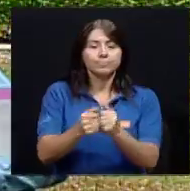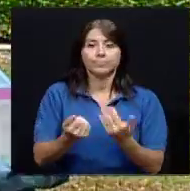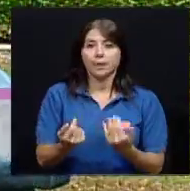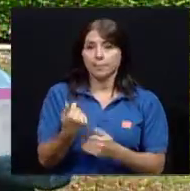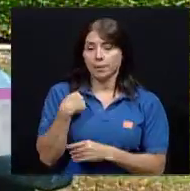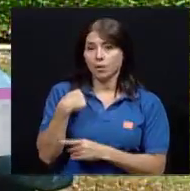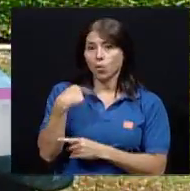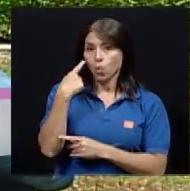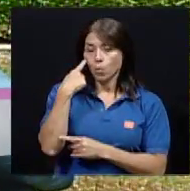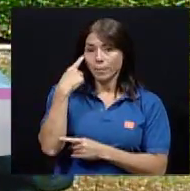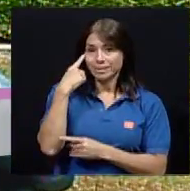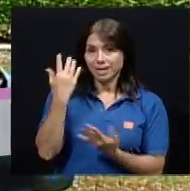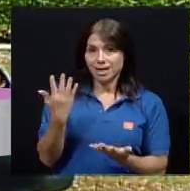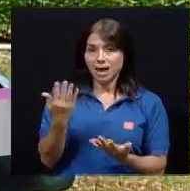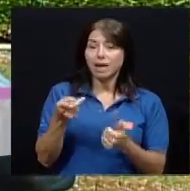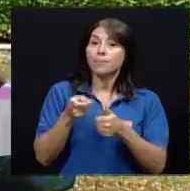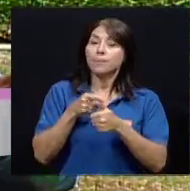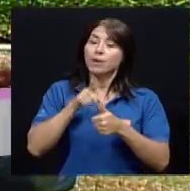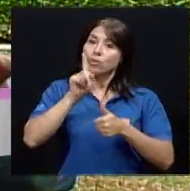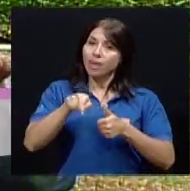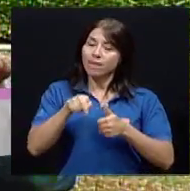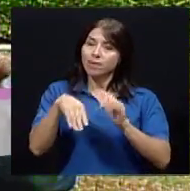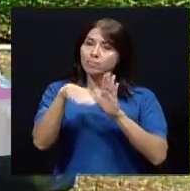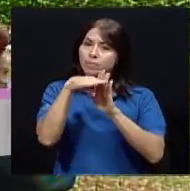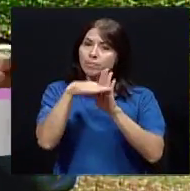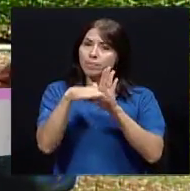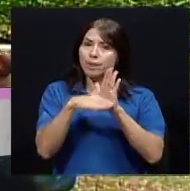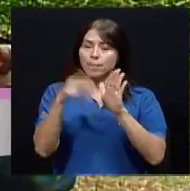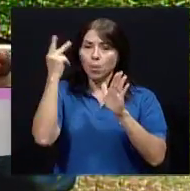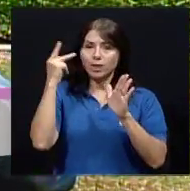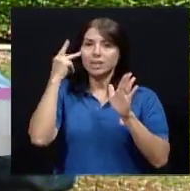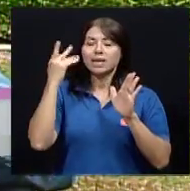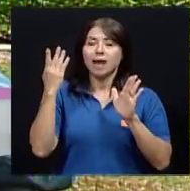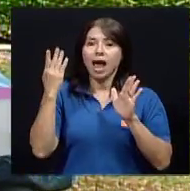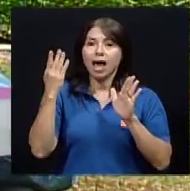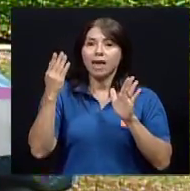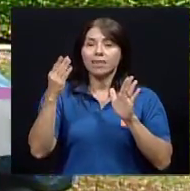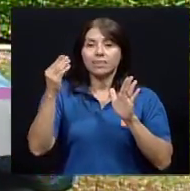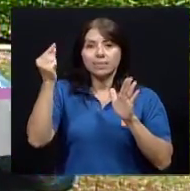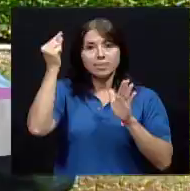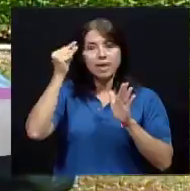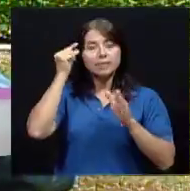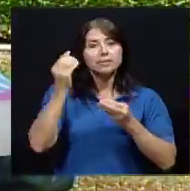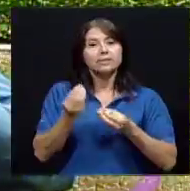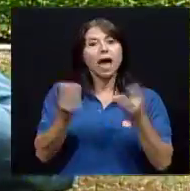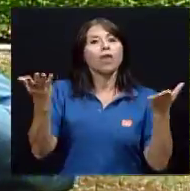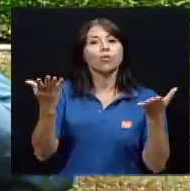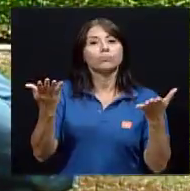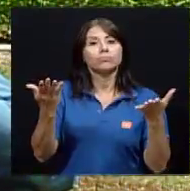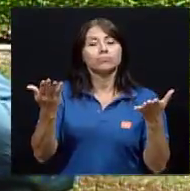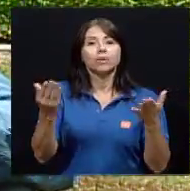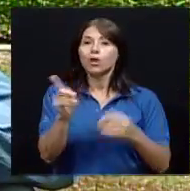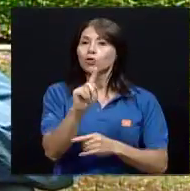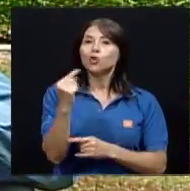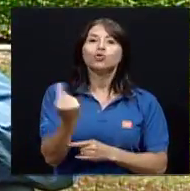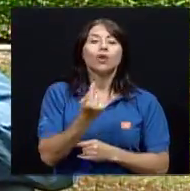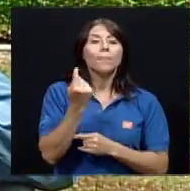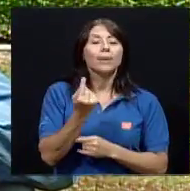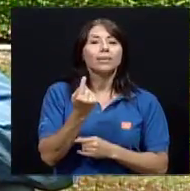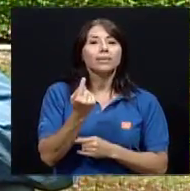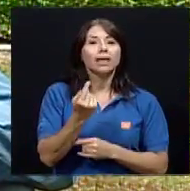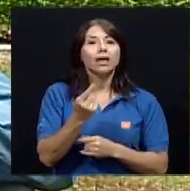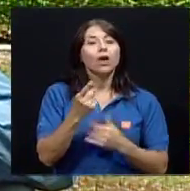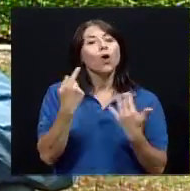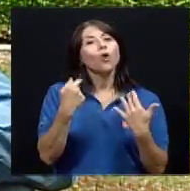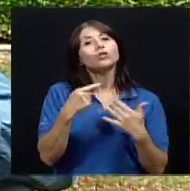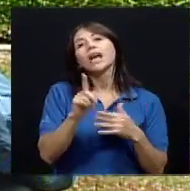origen tiene que haber una política, lo que uno esperaría es que hubiese una política de Estado, ¿verdad?, no únicamente una política de gobierno, digamos, de cada cuatro años,